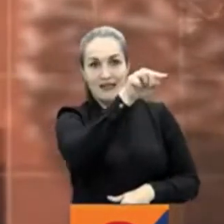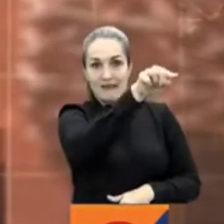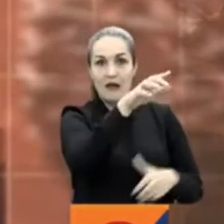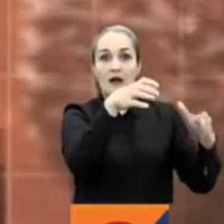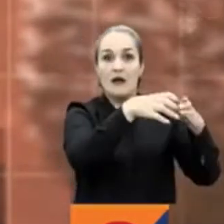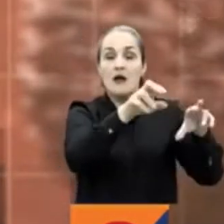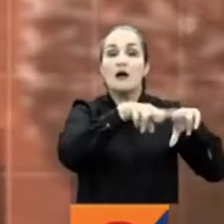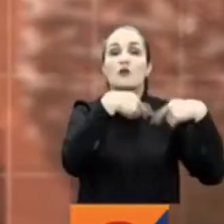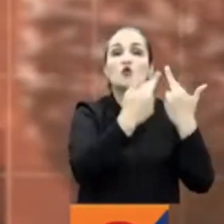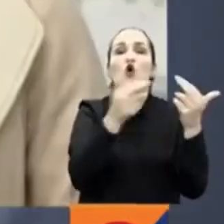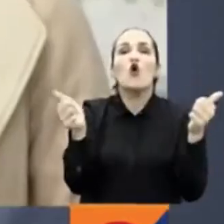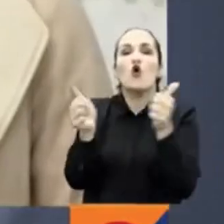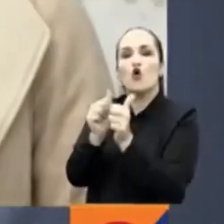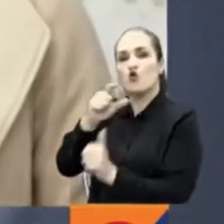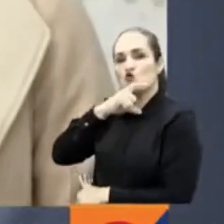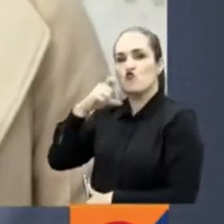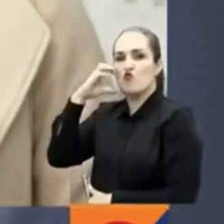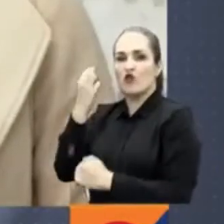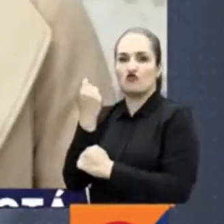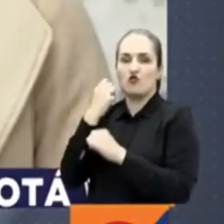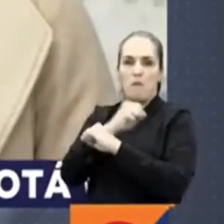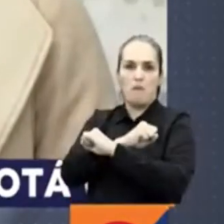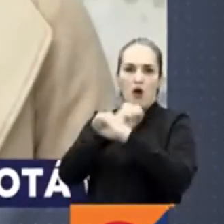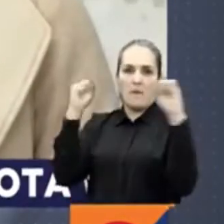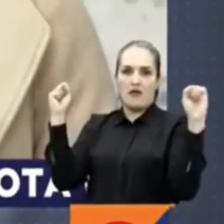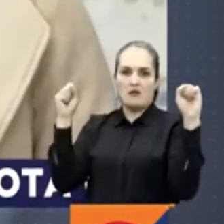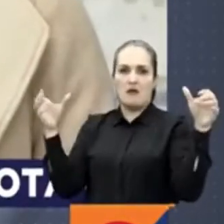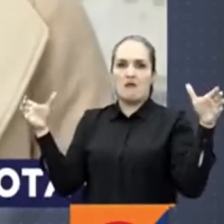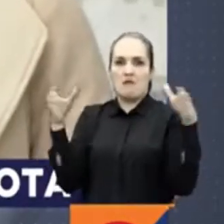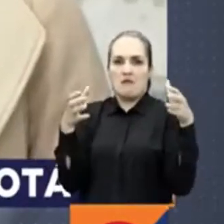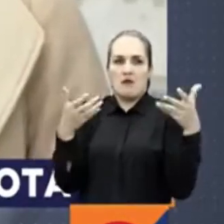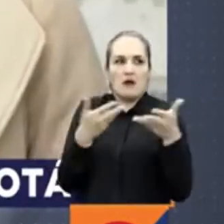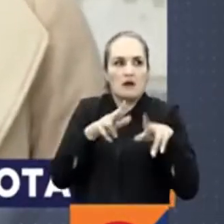Luisa Barberi, ¿qué detalles se conocieron de este encuentro? Adelante.